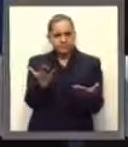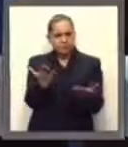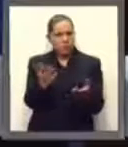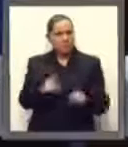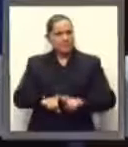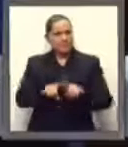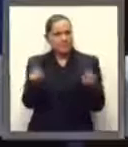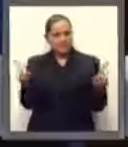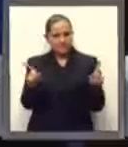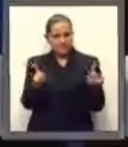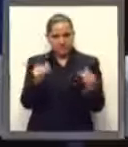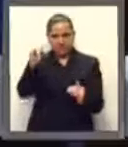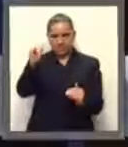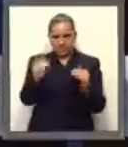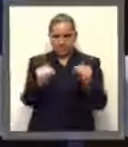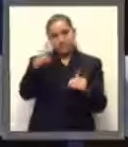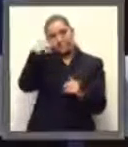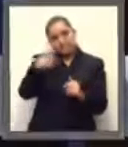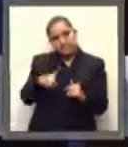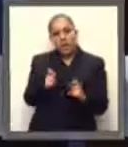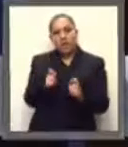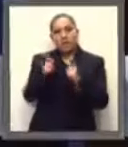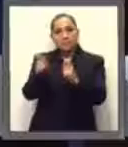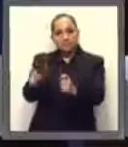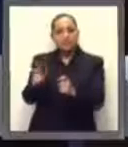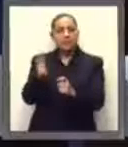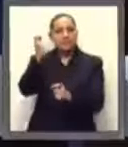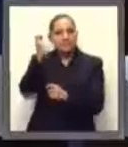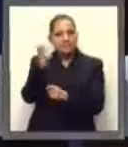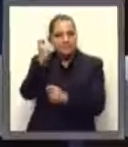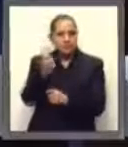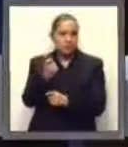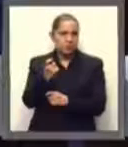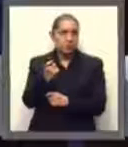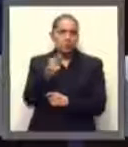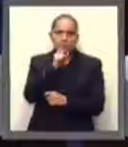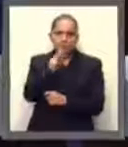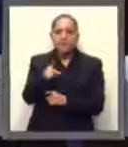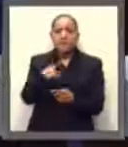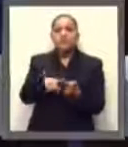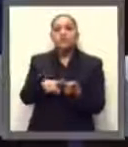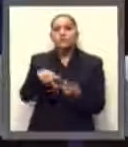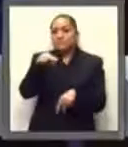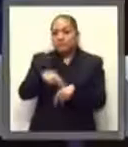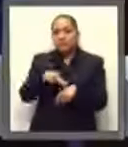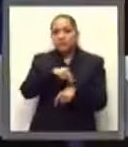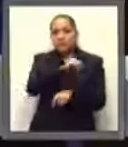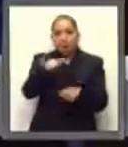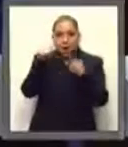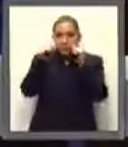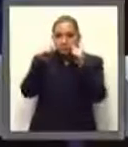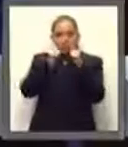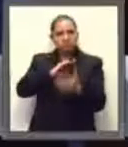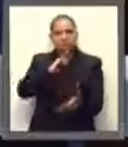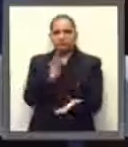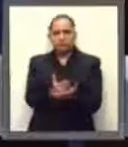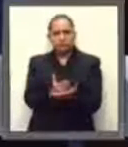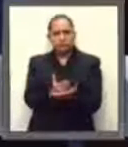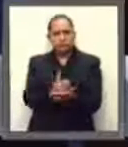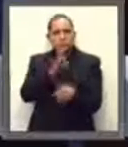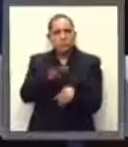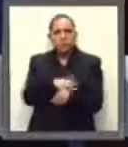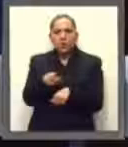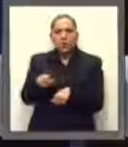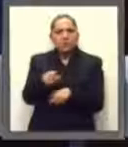para el otorgamiento de las pensiones y la suspensión de los servicios médicos por el incumplimiento